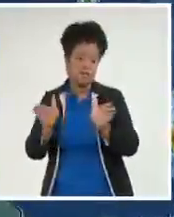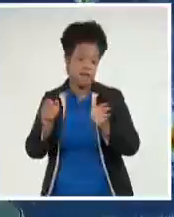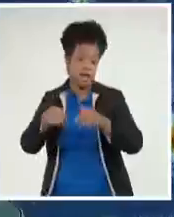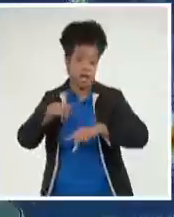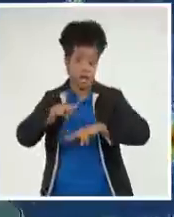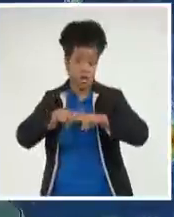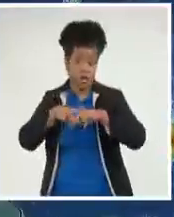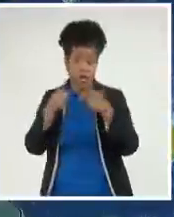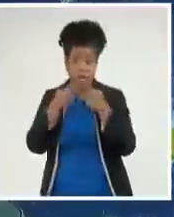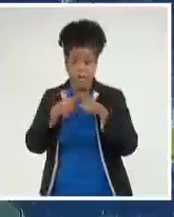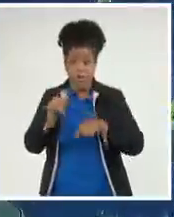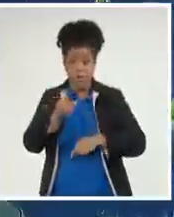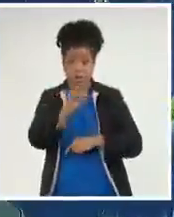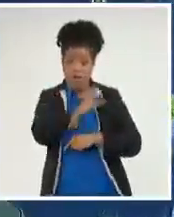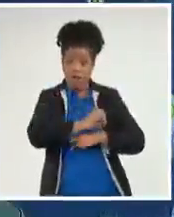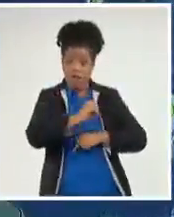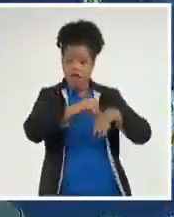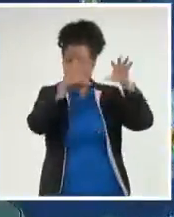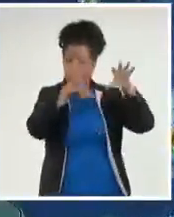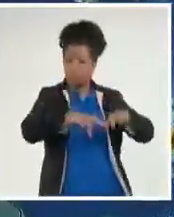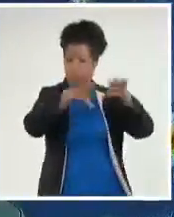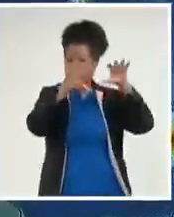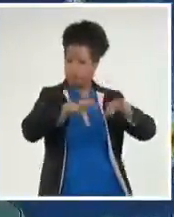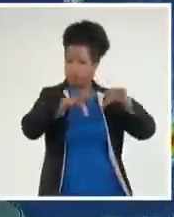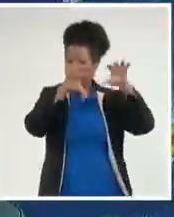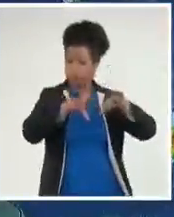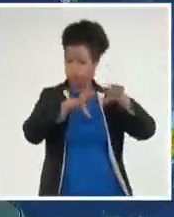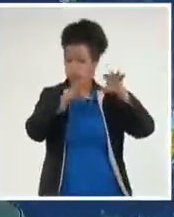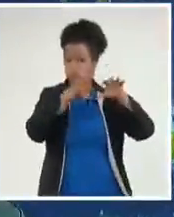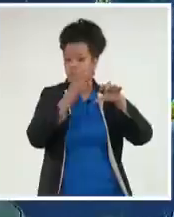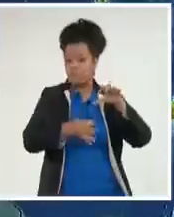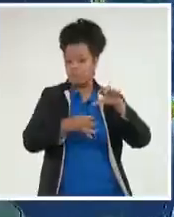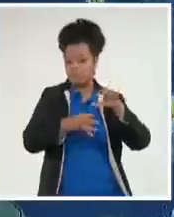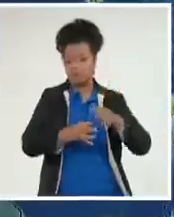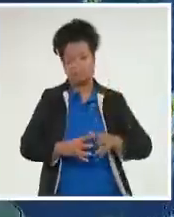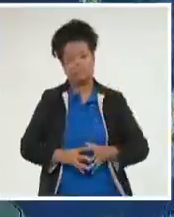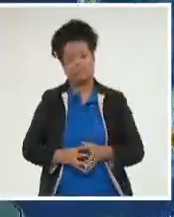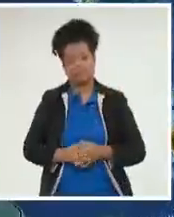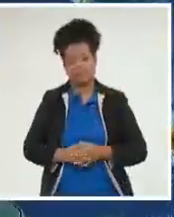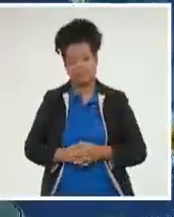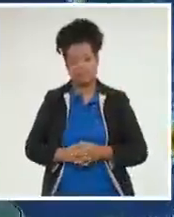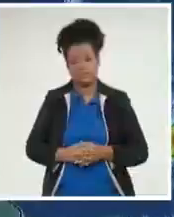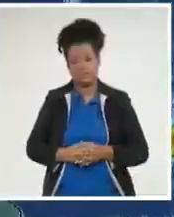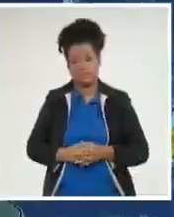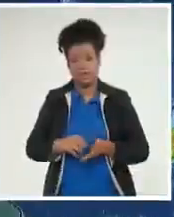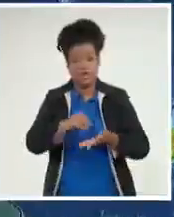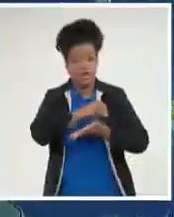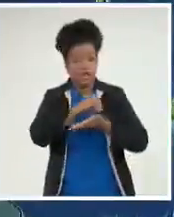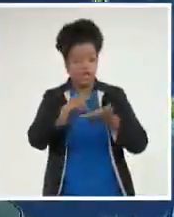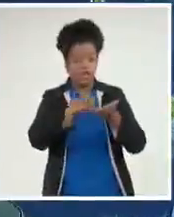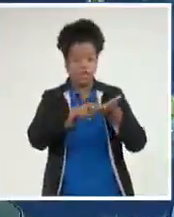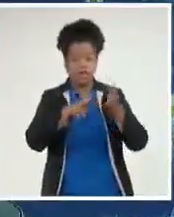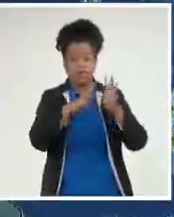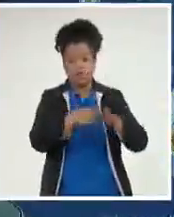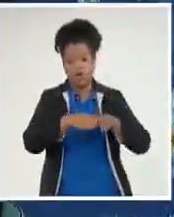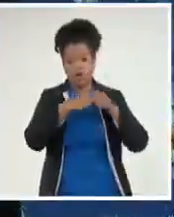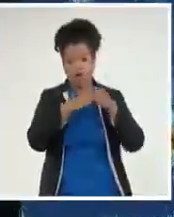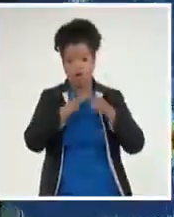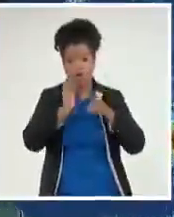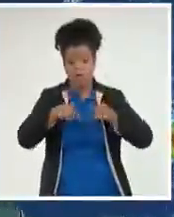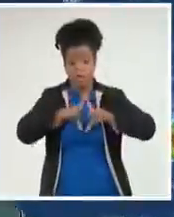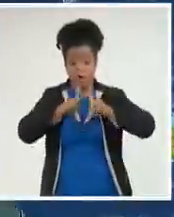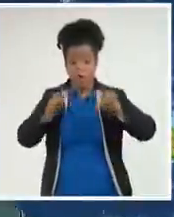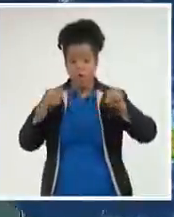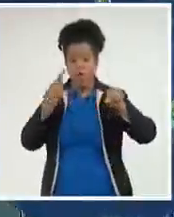también en oriente, llovió fuerte, 53 milímetros en Cabo Cruz, estación meteorológica de la provincia de Granba. Tenemos esta situación,